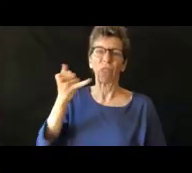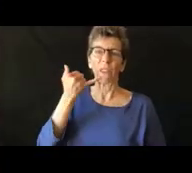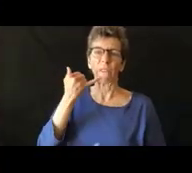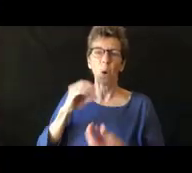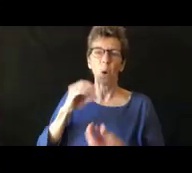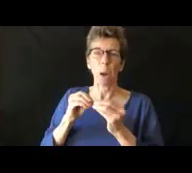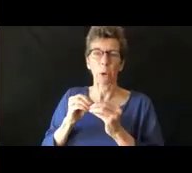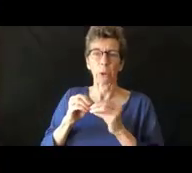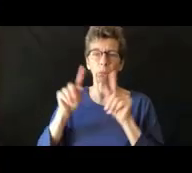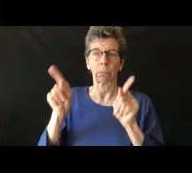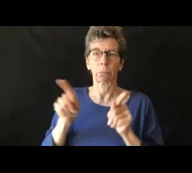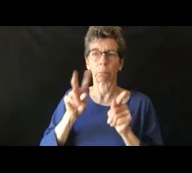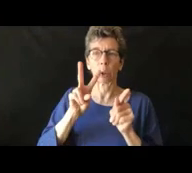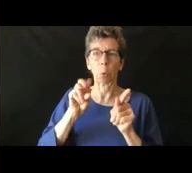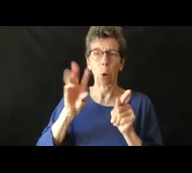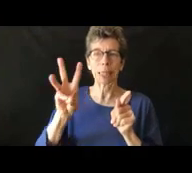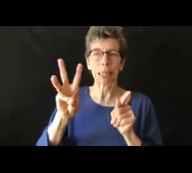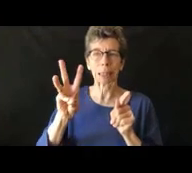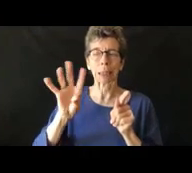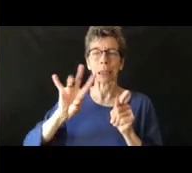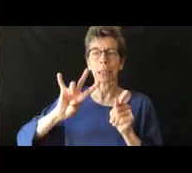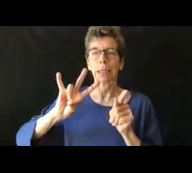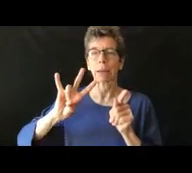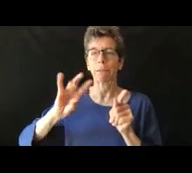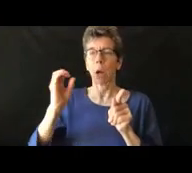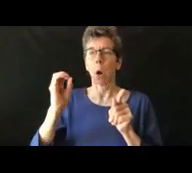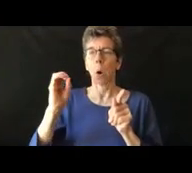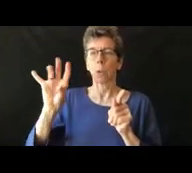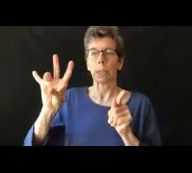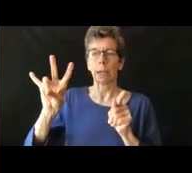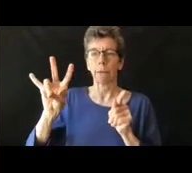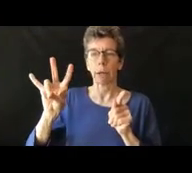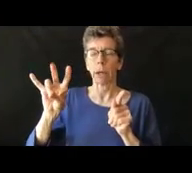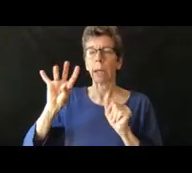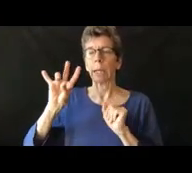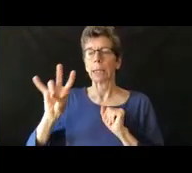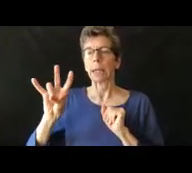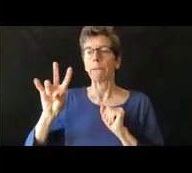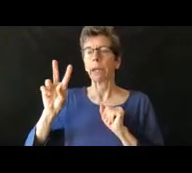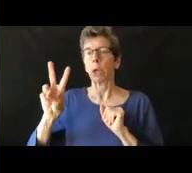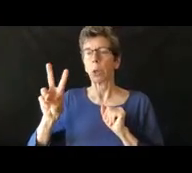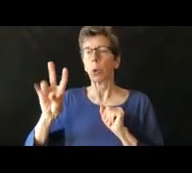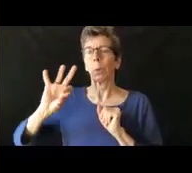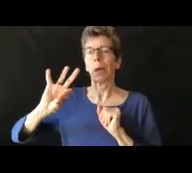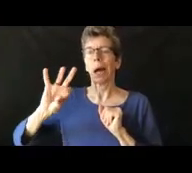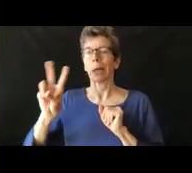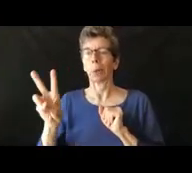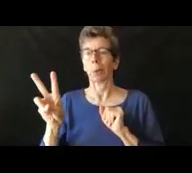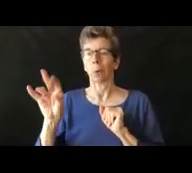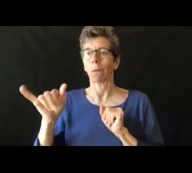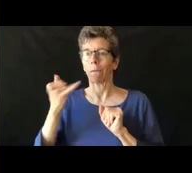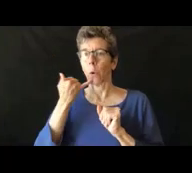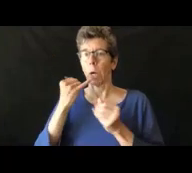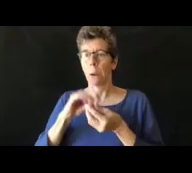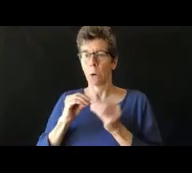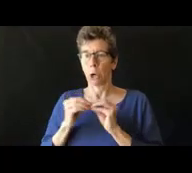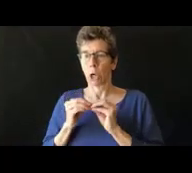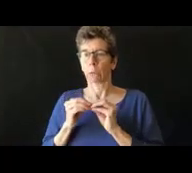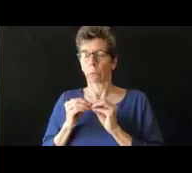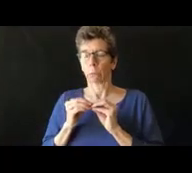206-707-7292. También pueden utilizar